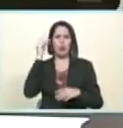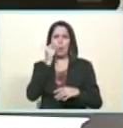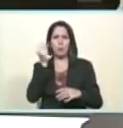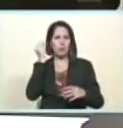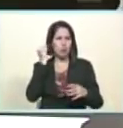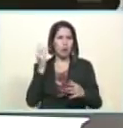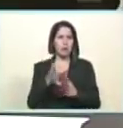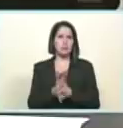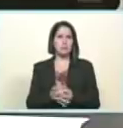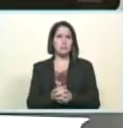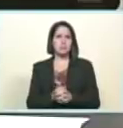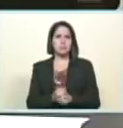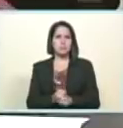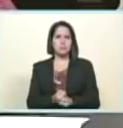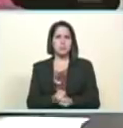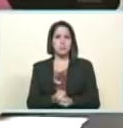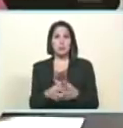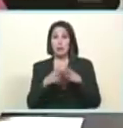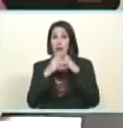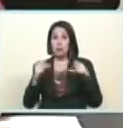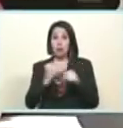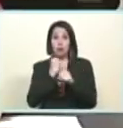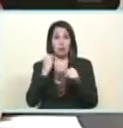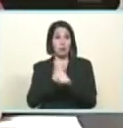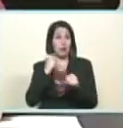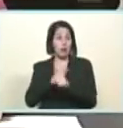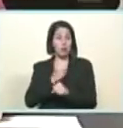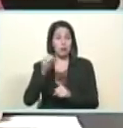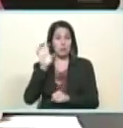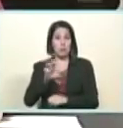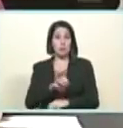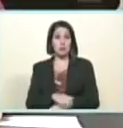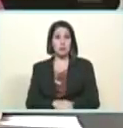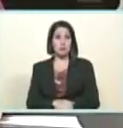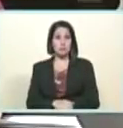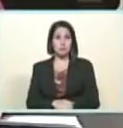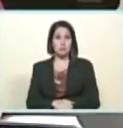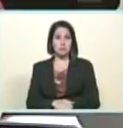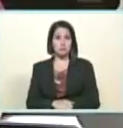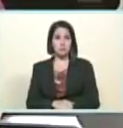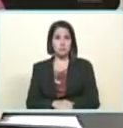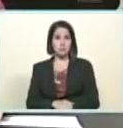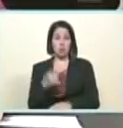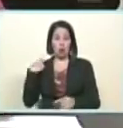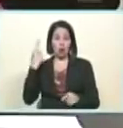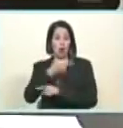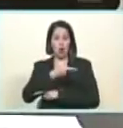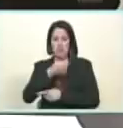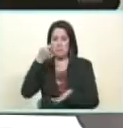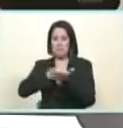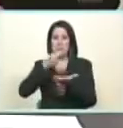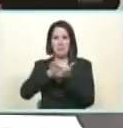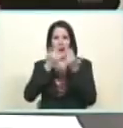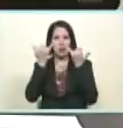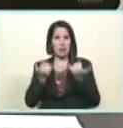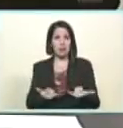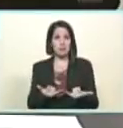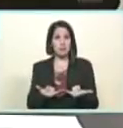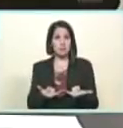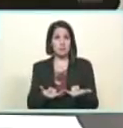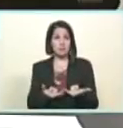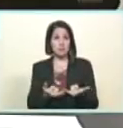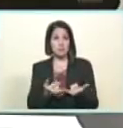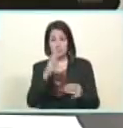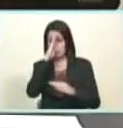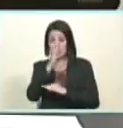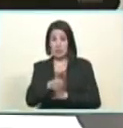maestras y a todos los trabajadores del país la orden es depósito inmediato y bueno tiene